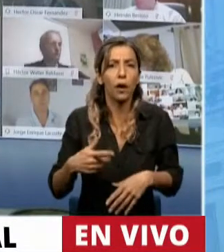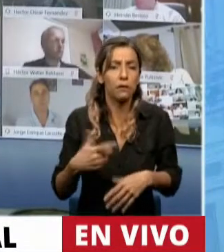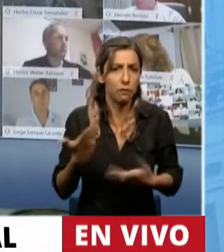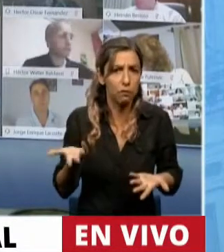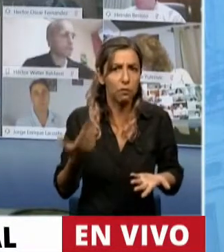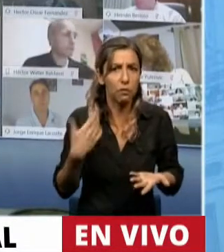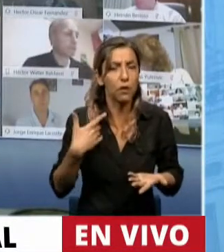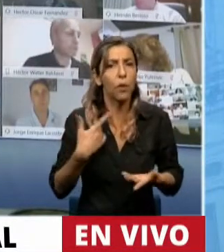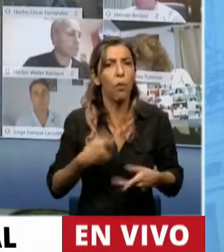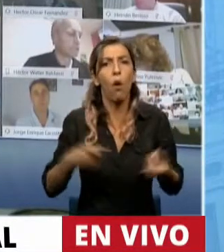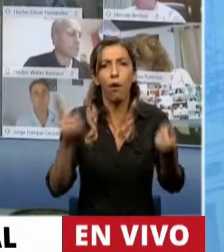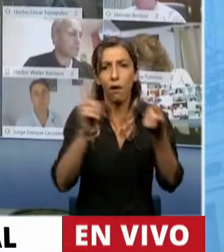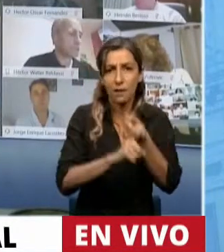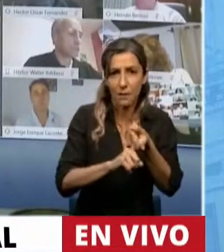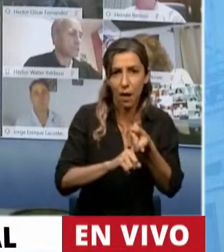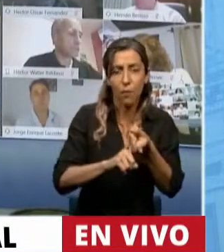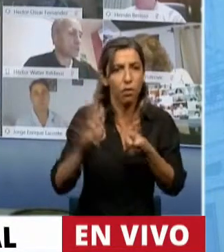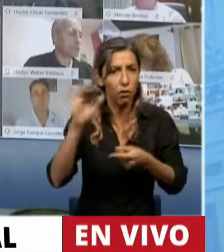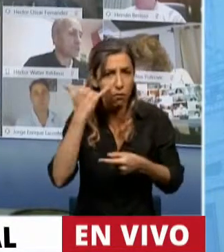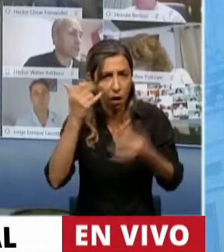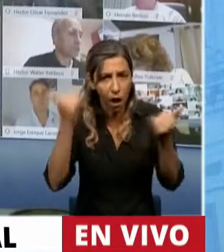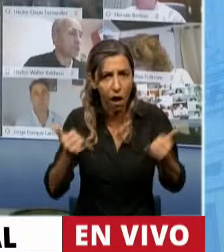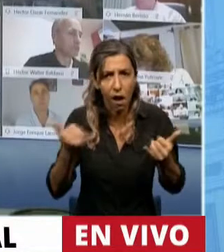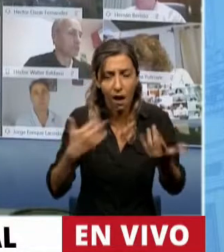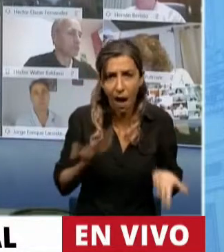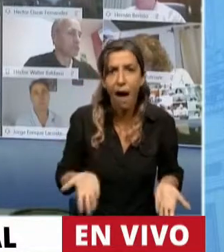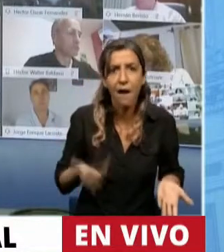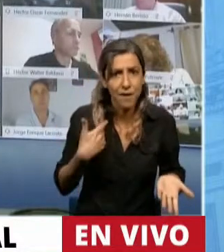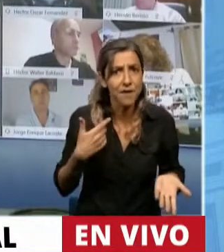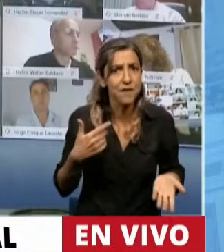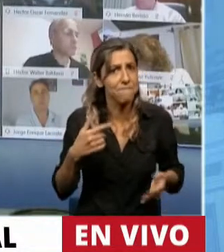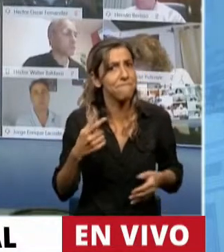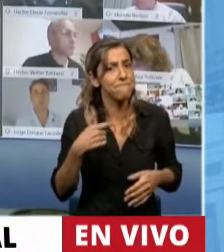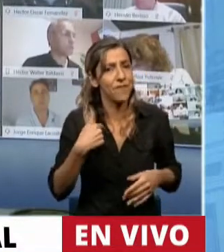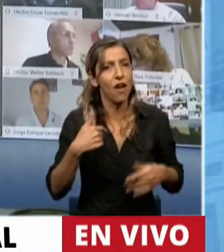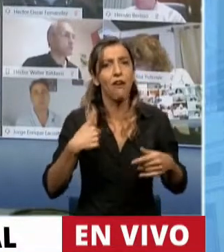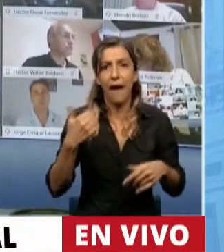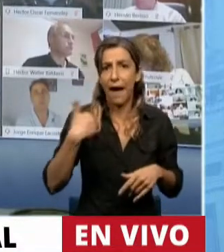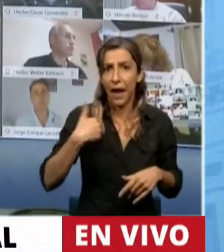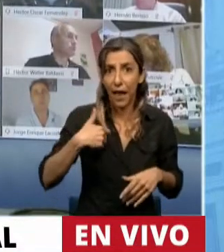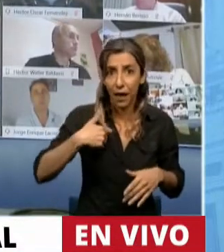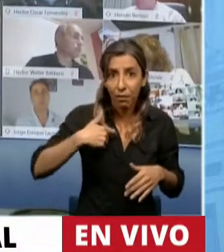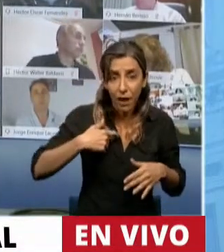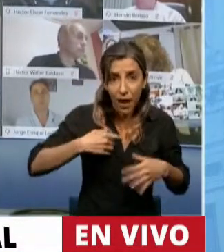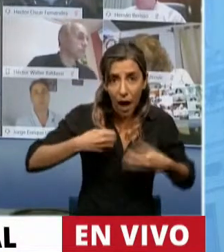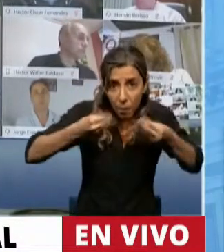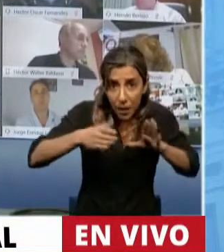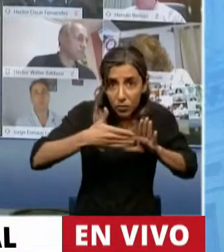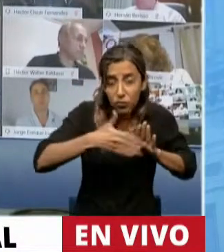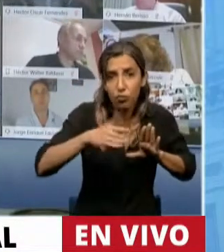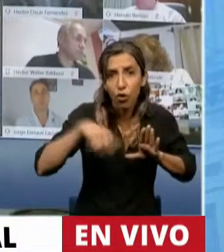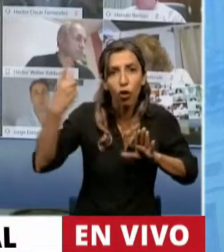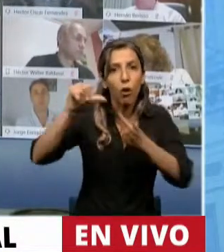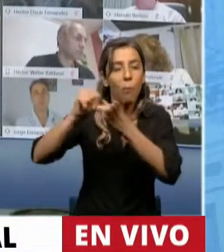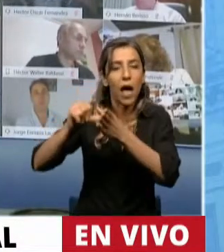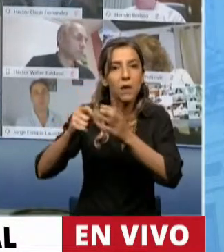se puede cuántos países más incorporaron al matrimonio igualitario después que lo hizo la Argentina y así fue también con la ley de identidad de género y